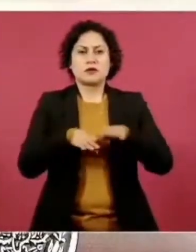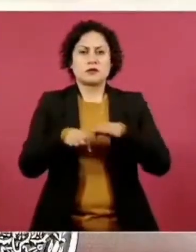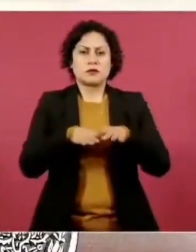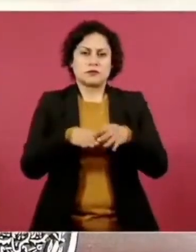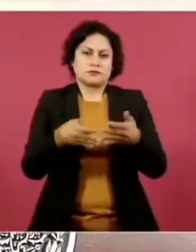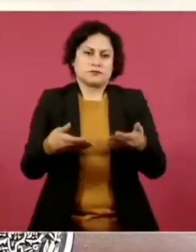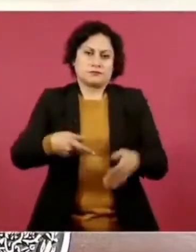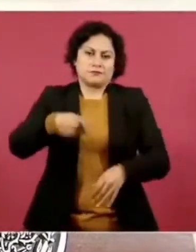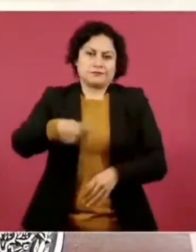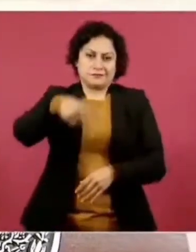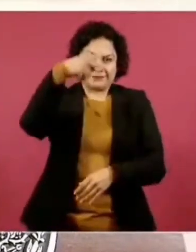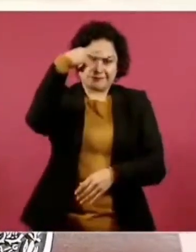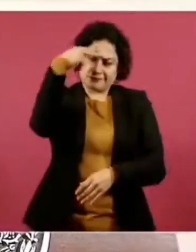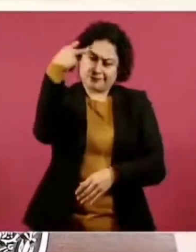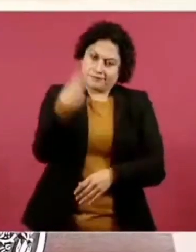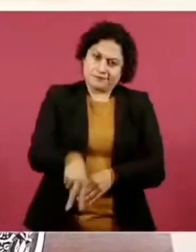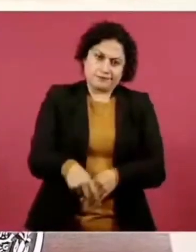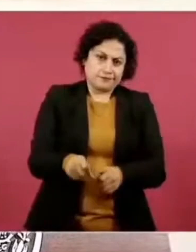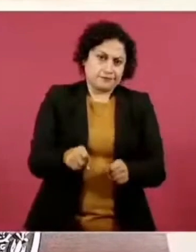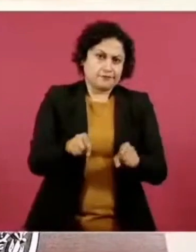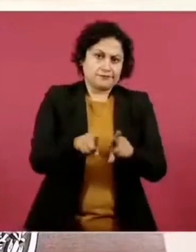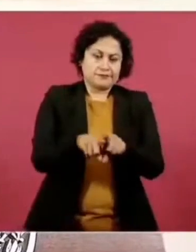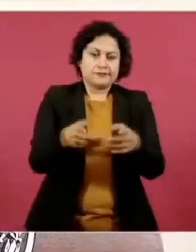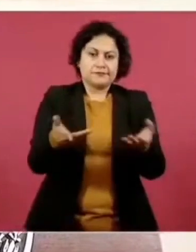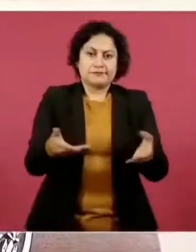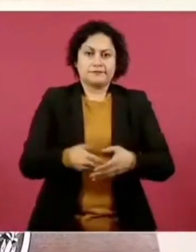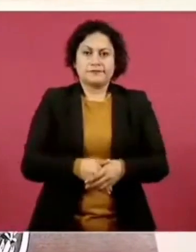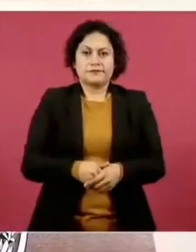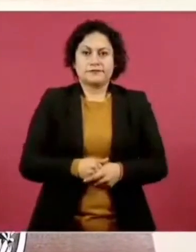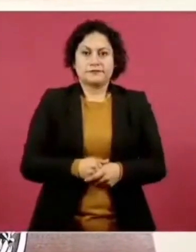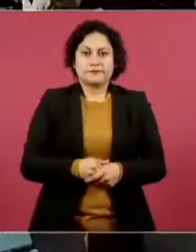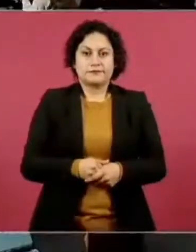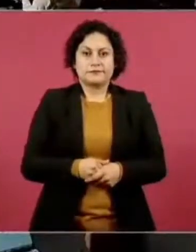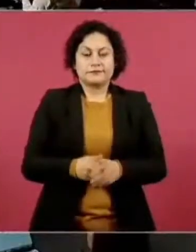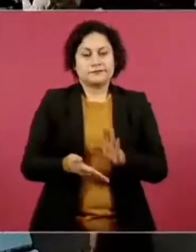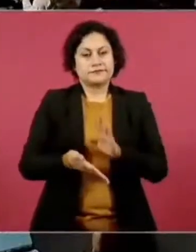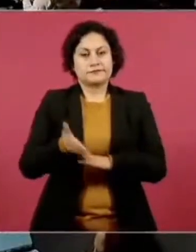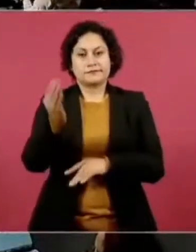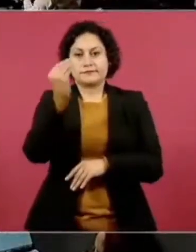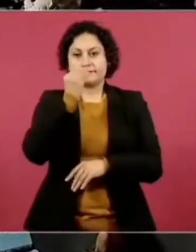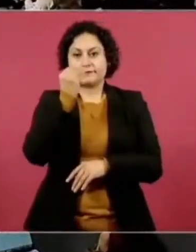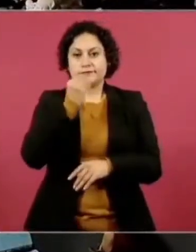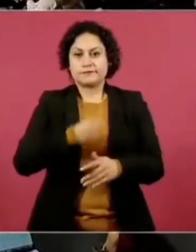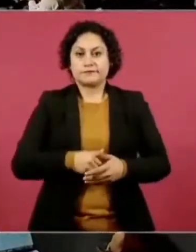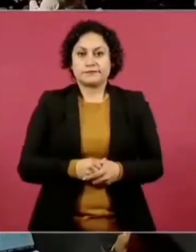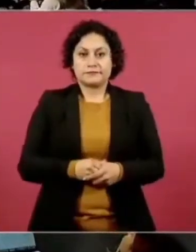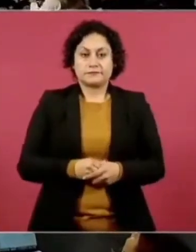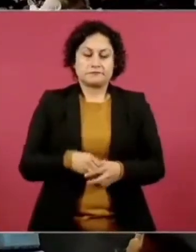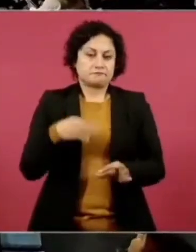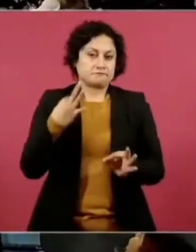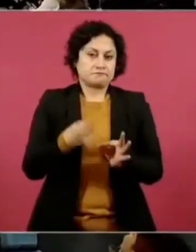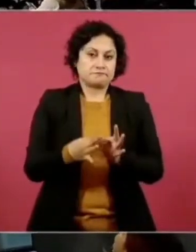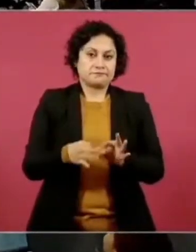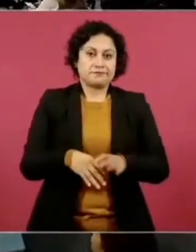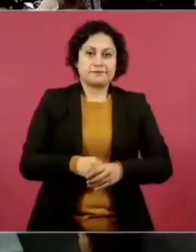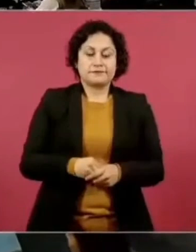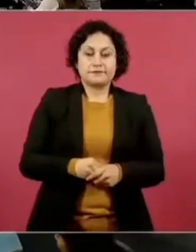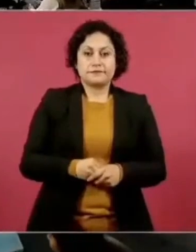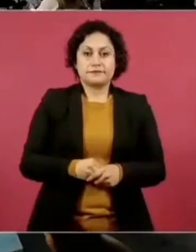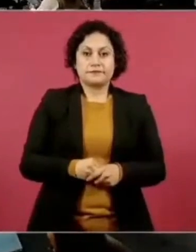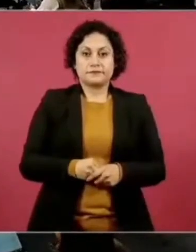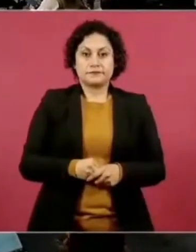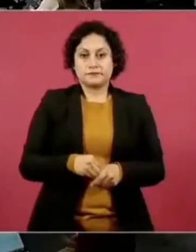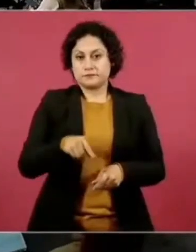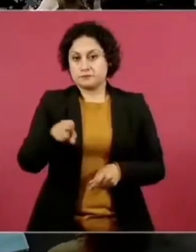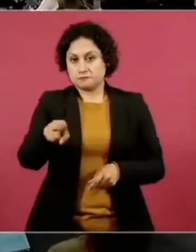nada. Vámonos a asayunar. Ya. Quedamos